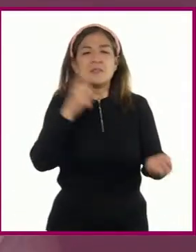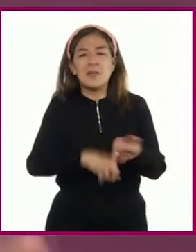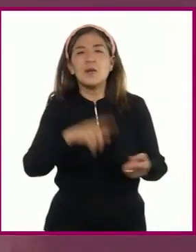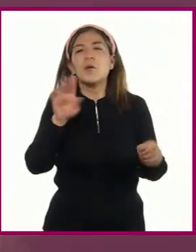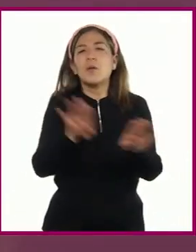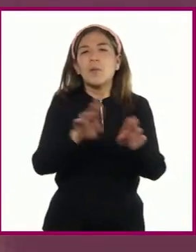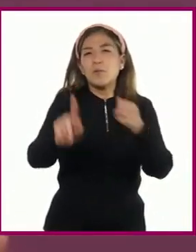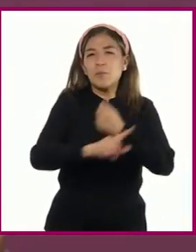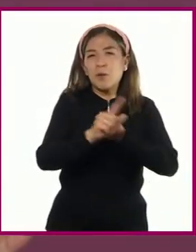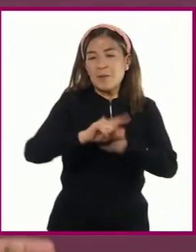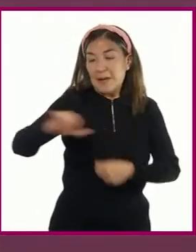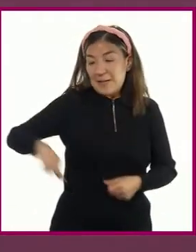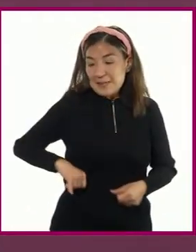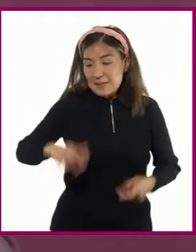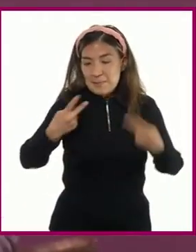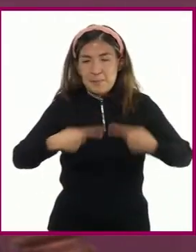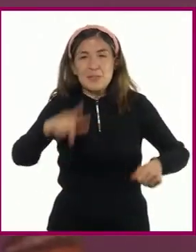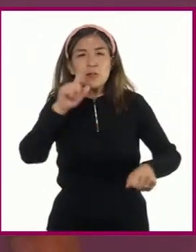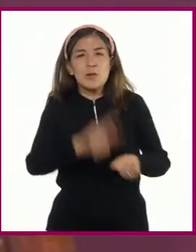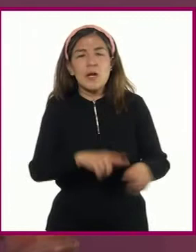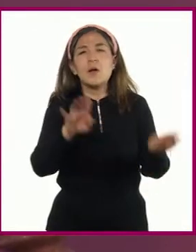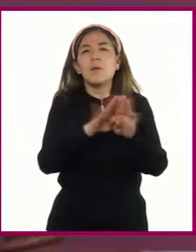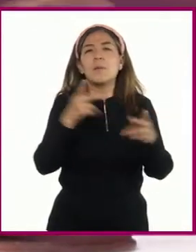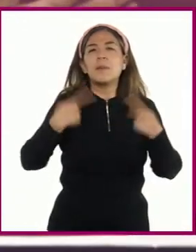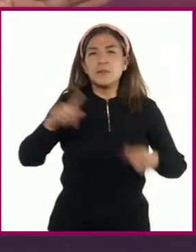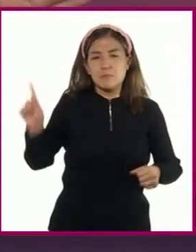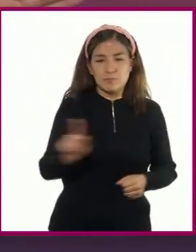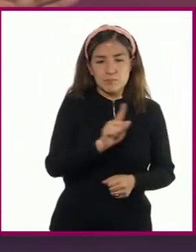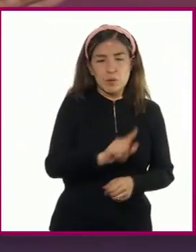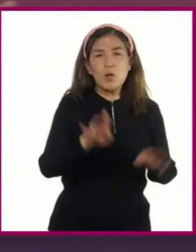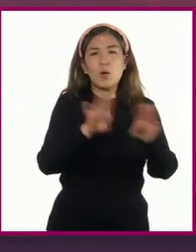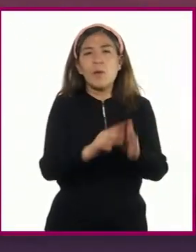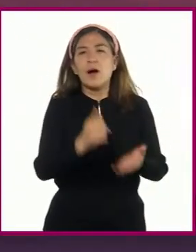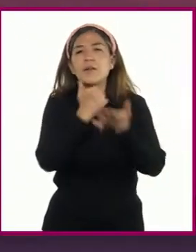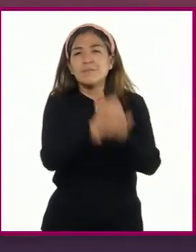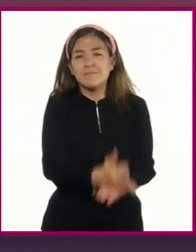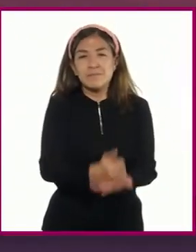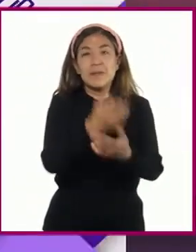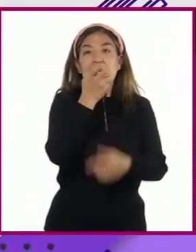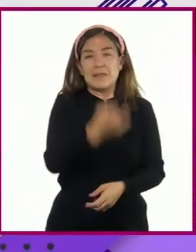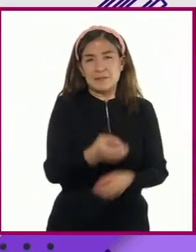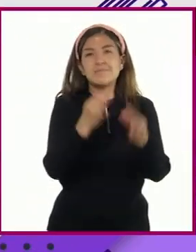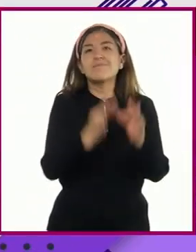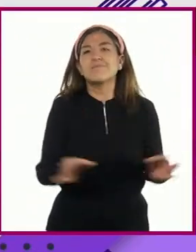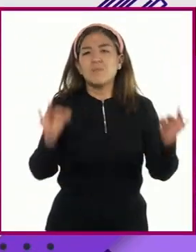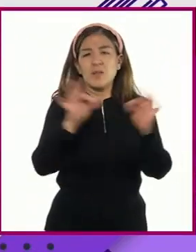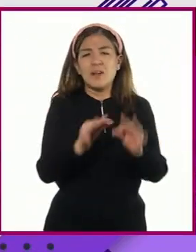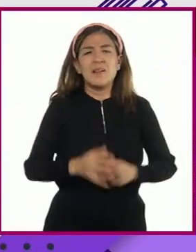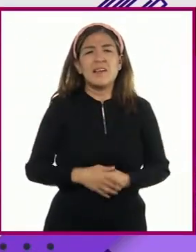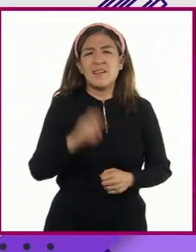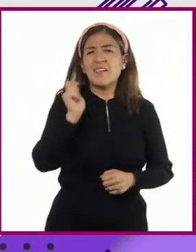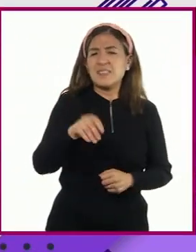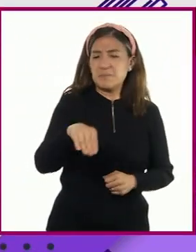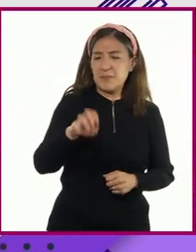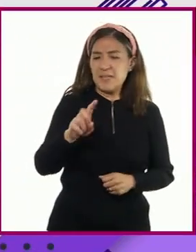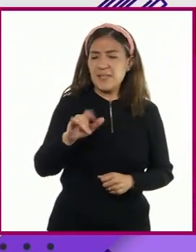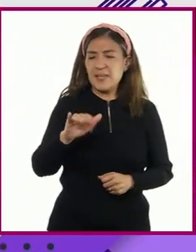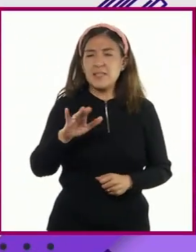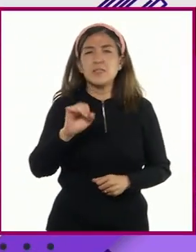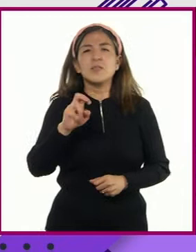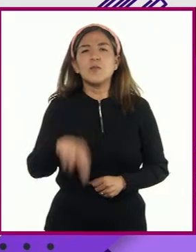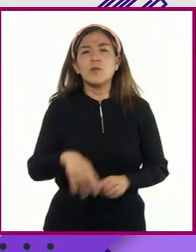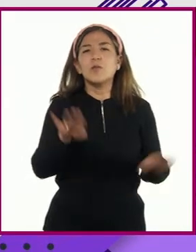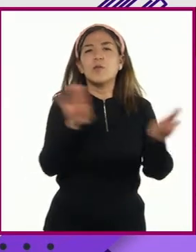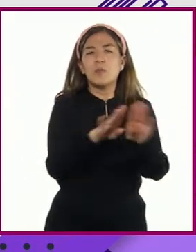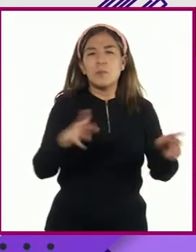personales o grupales la mediación tiene un papel muy importante ¿Pero qué es la mediación? La mediación